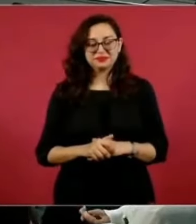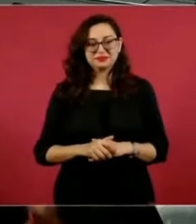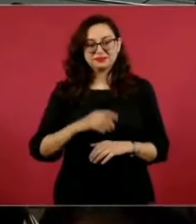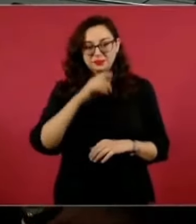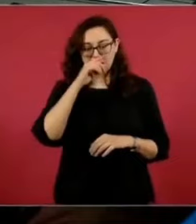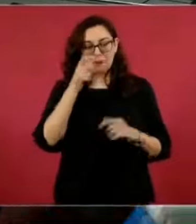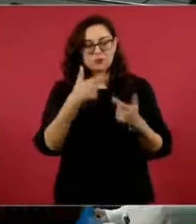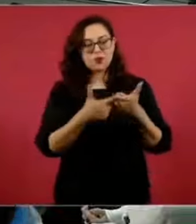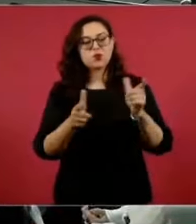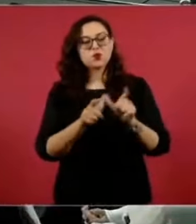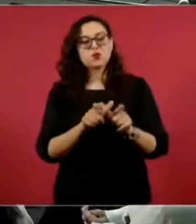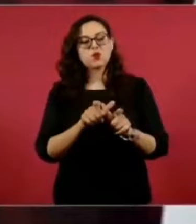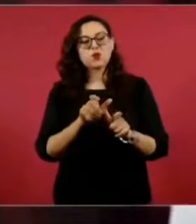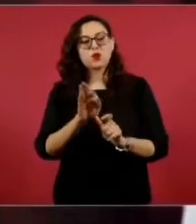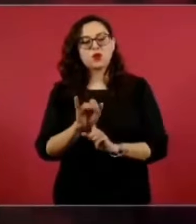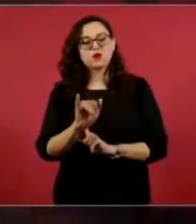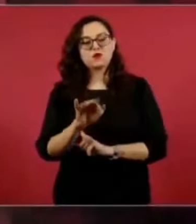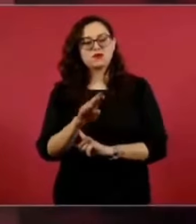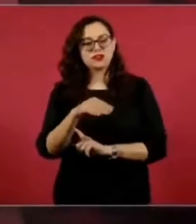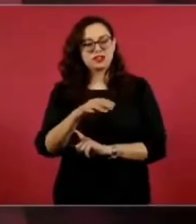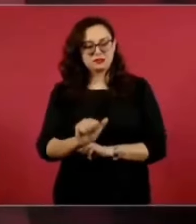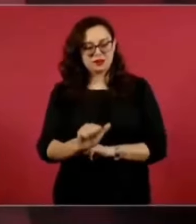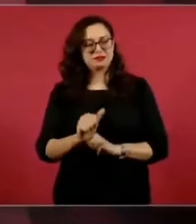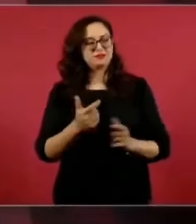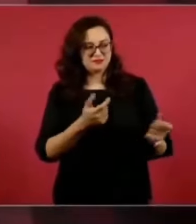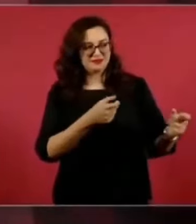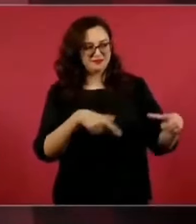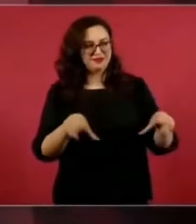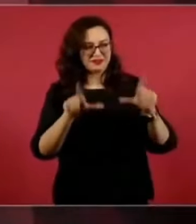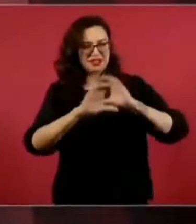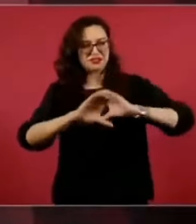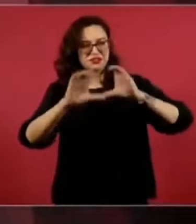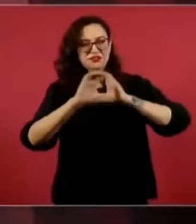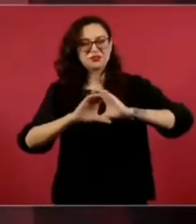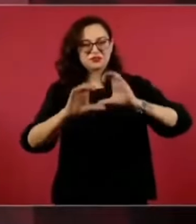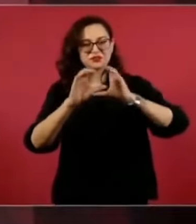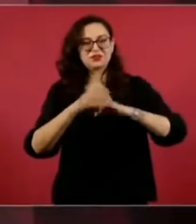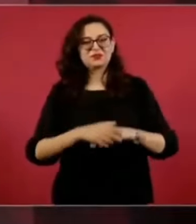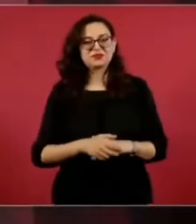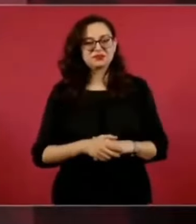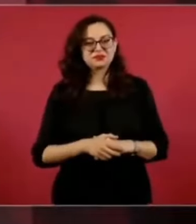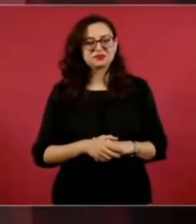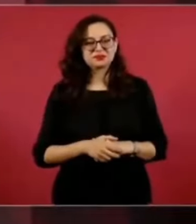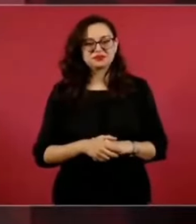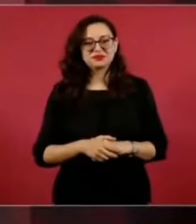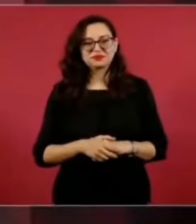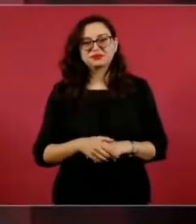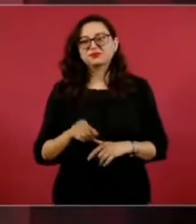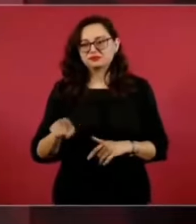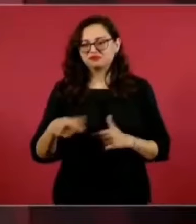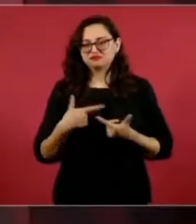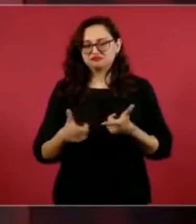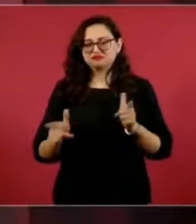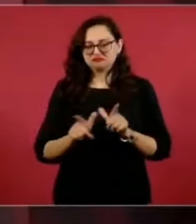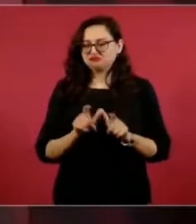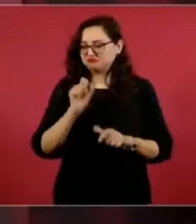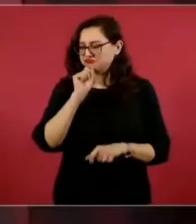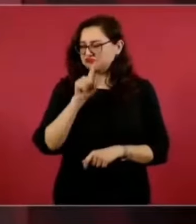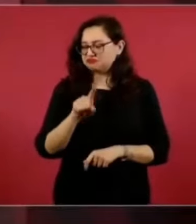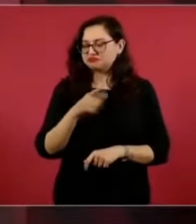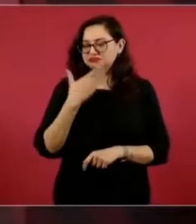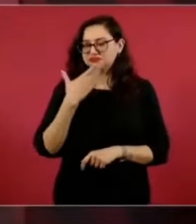Grupo Firme, a ver, tiene tiempo que no la escuchamos y se portan muy bien también los del Grupo Firme. No,